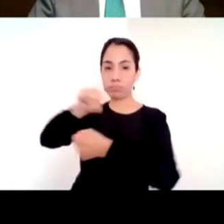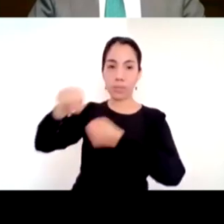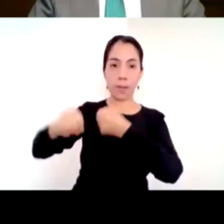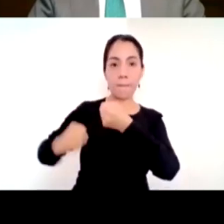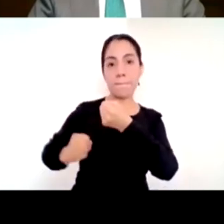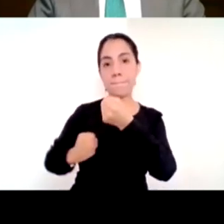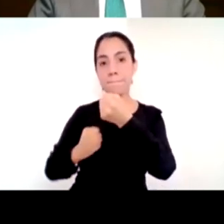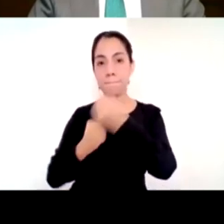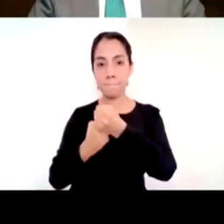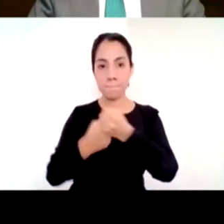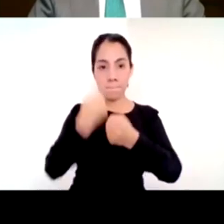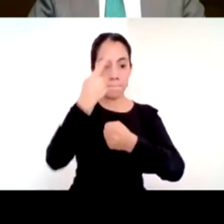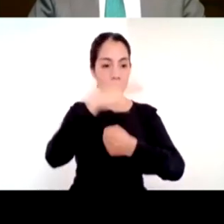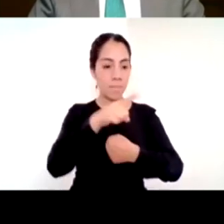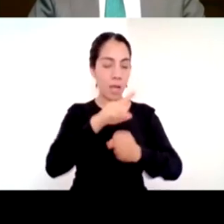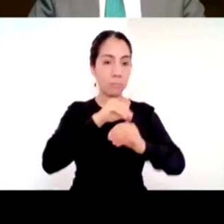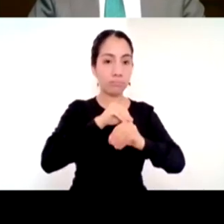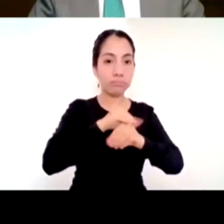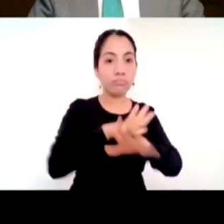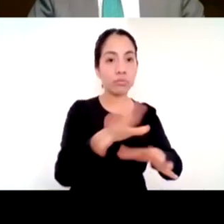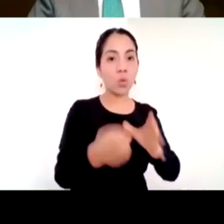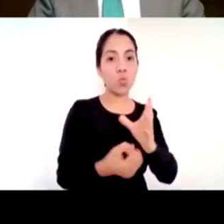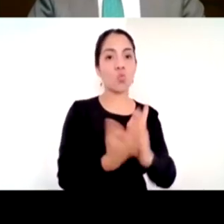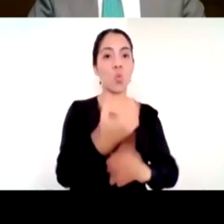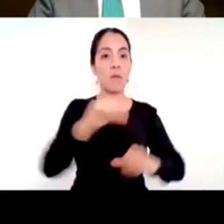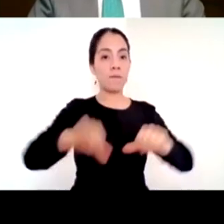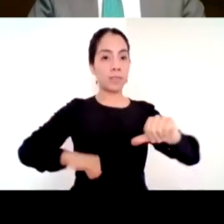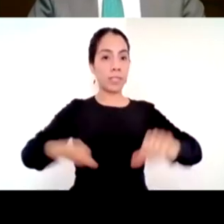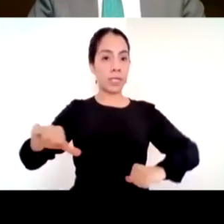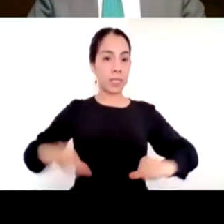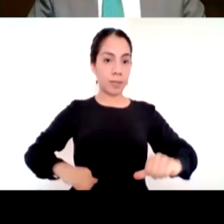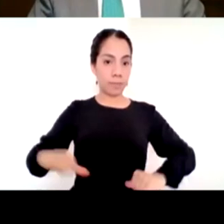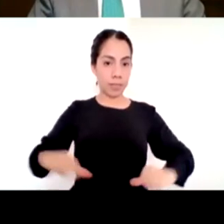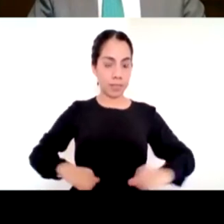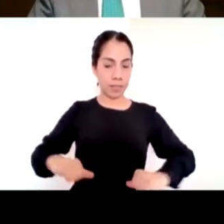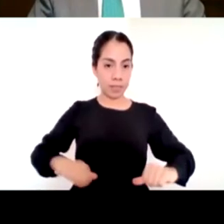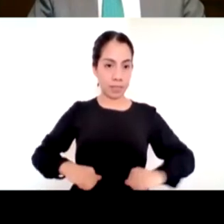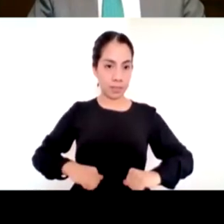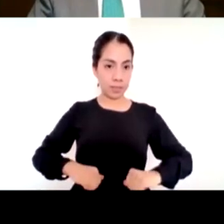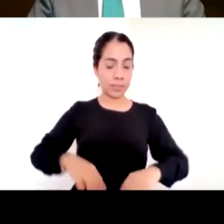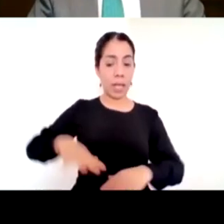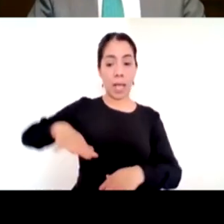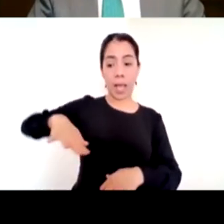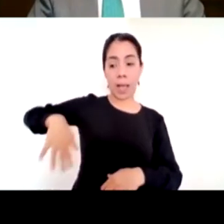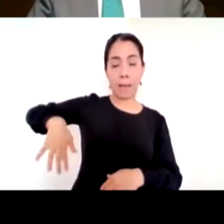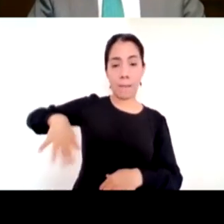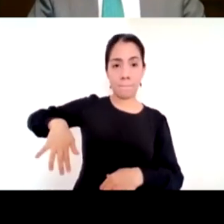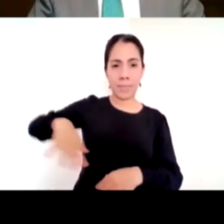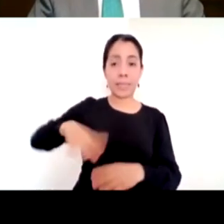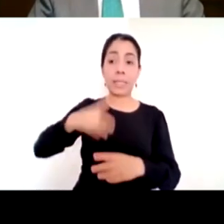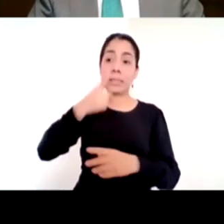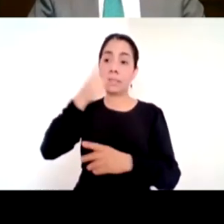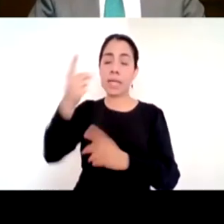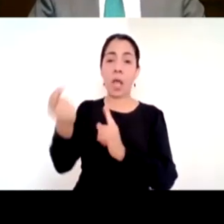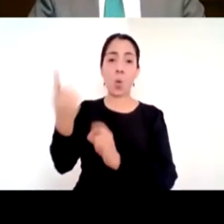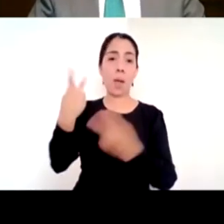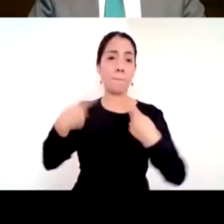ministro de Educación en Francia declaraba hace unos días que el regreso a clases es una decisión política, no pedagógica.